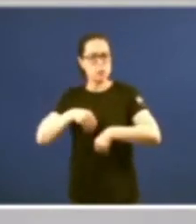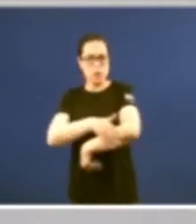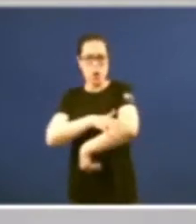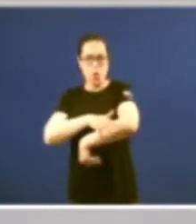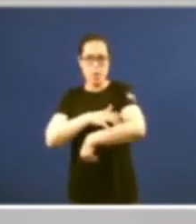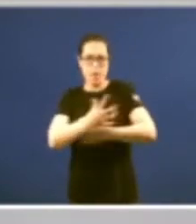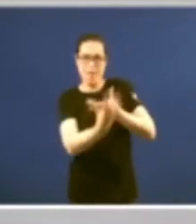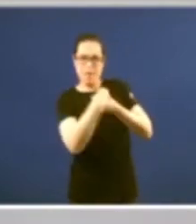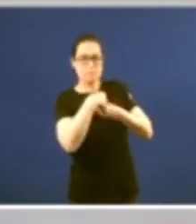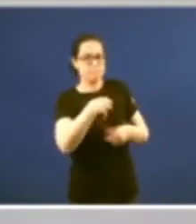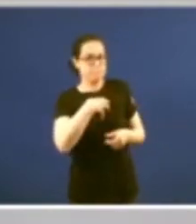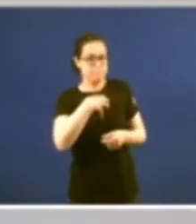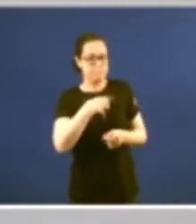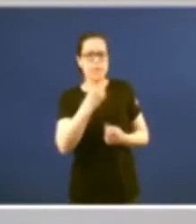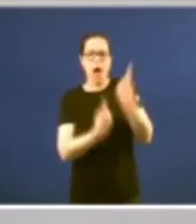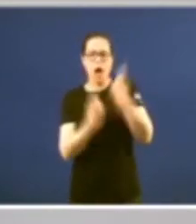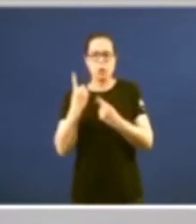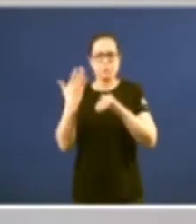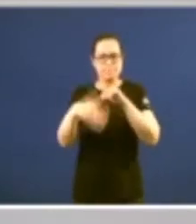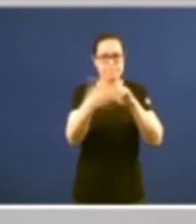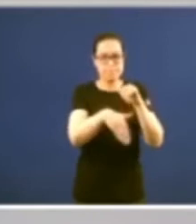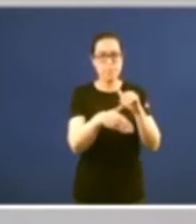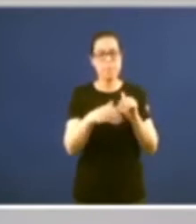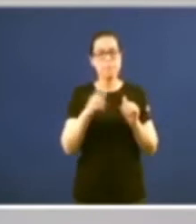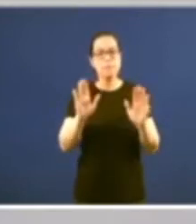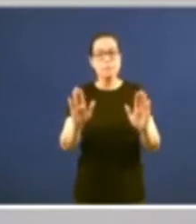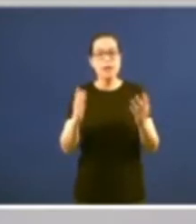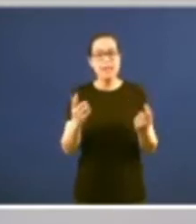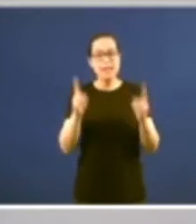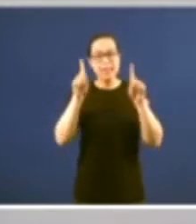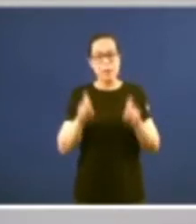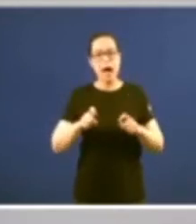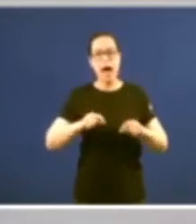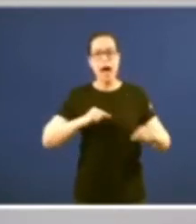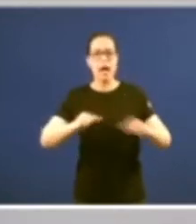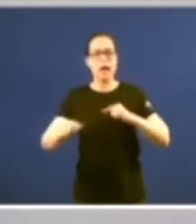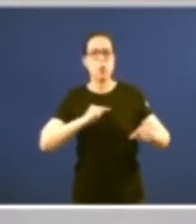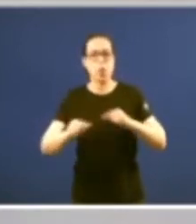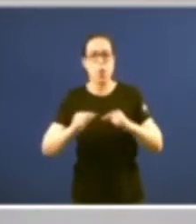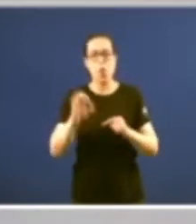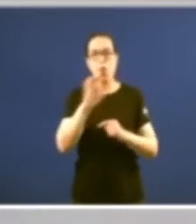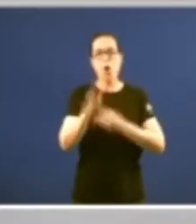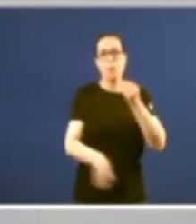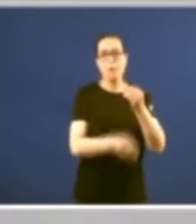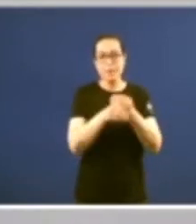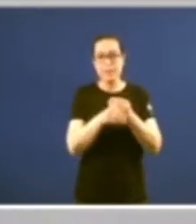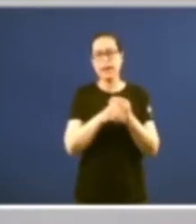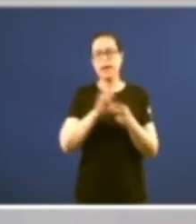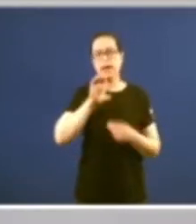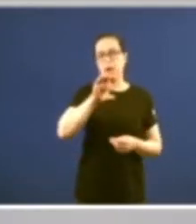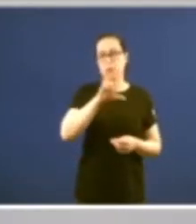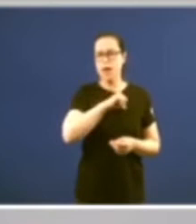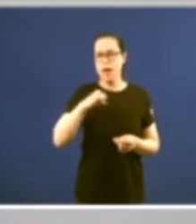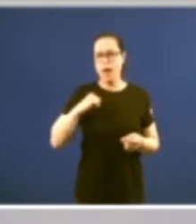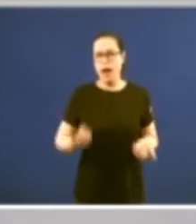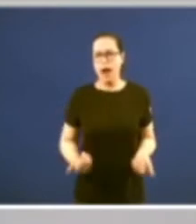esencial también determinaba que en la competencia de ejecución en la competencia complementaria la comunidad autónoma asumía